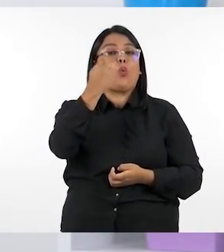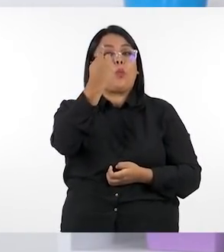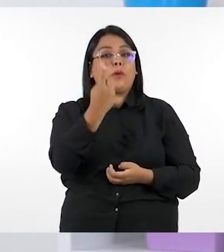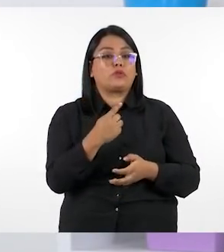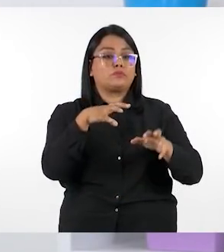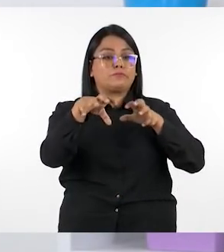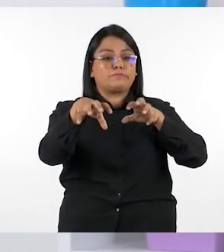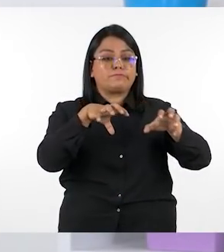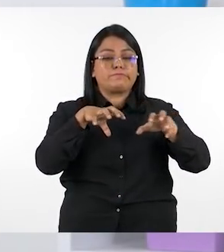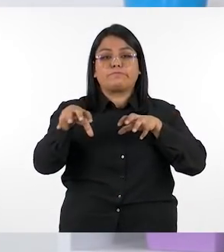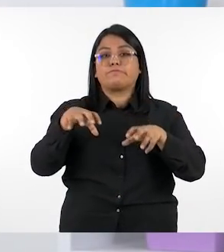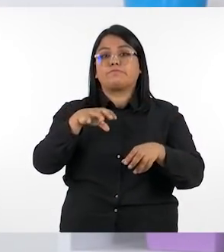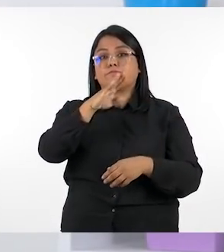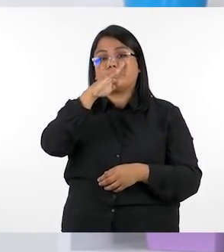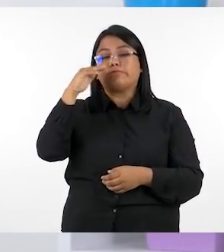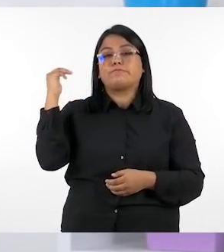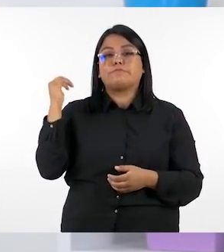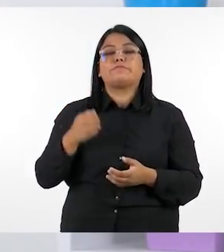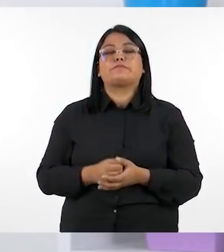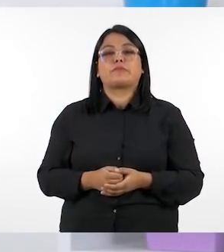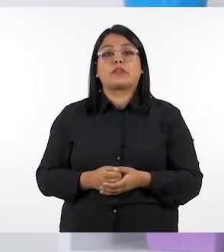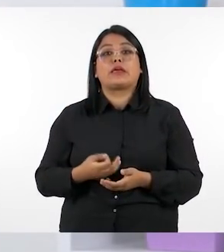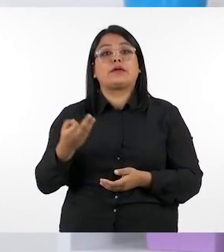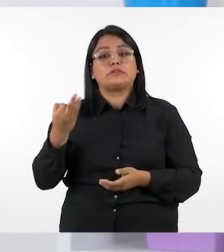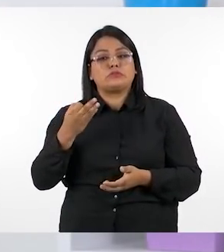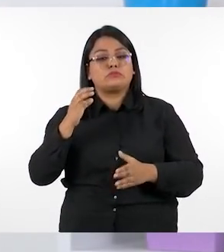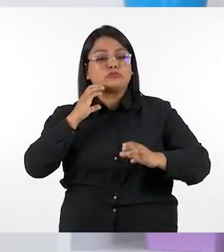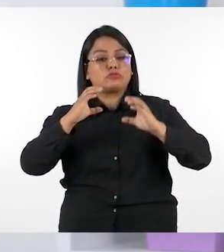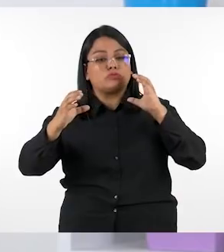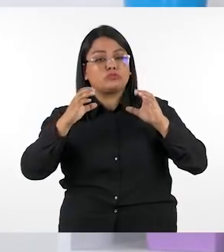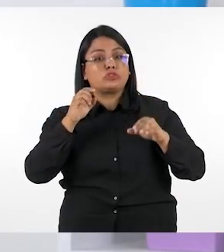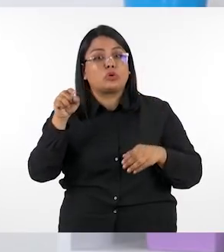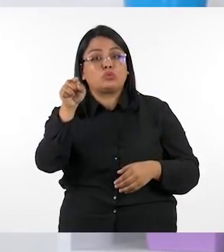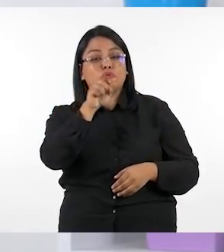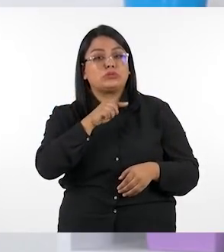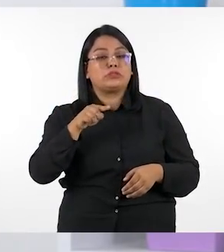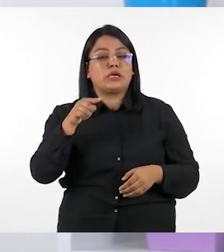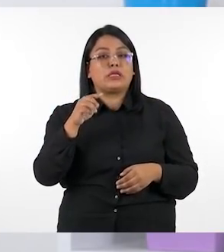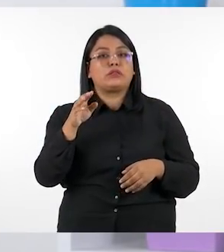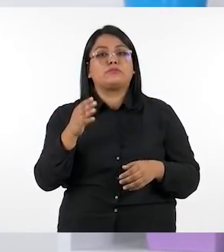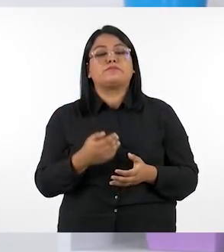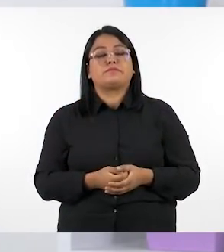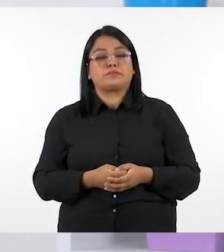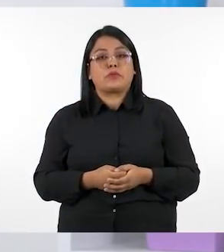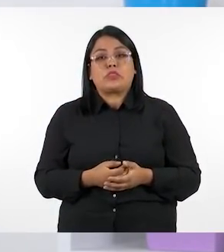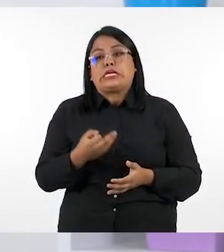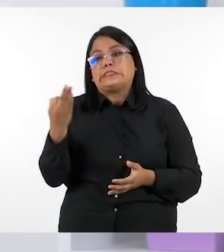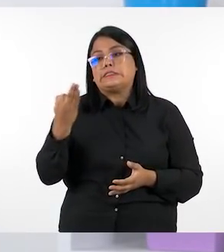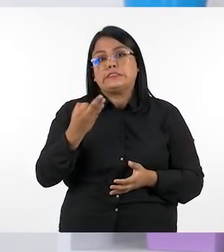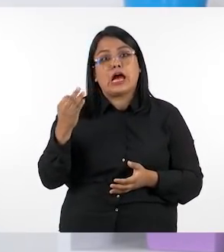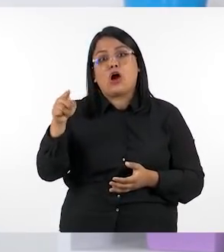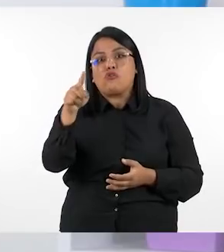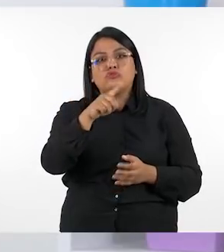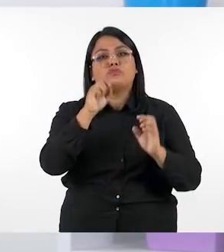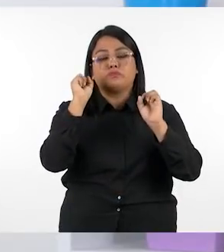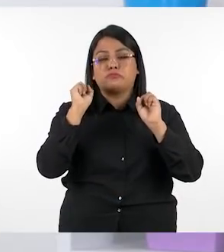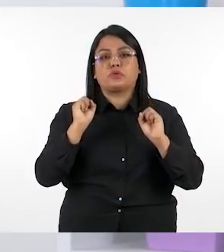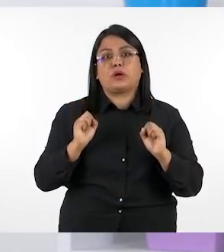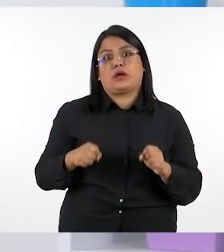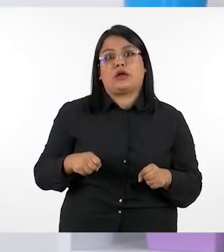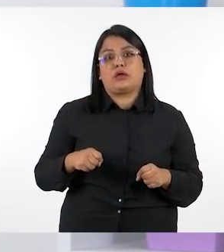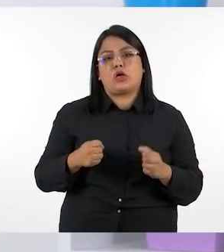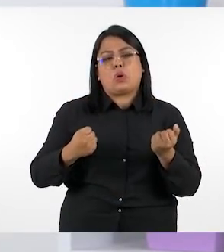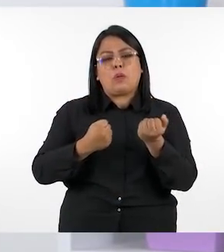departamento así que es importante que se comuniquen con ellos o se comuniquen directamente con es mate por alguna necesidad que ustedes